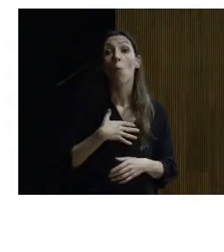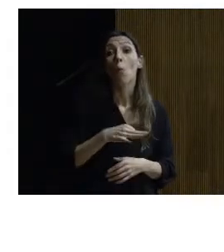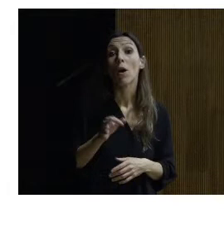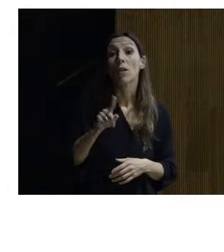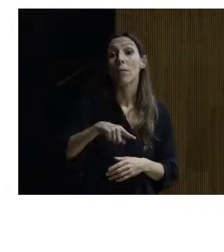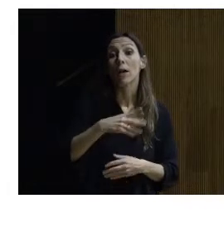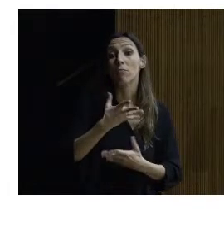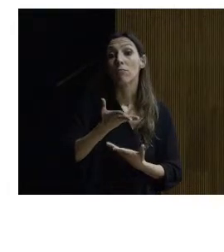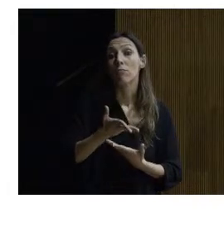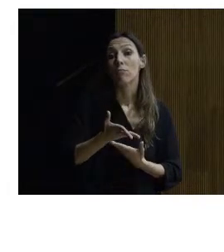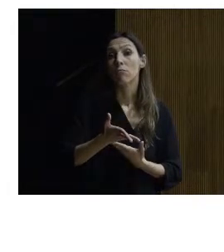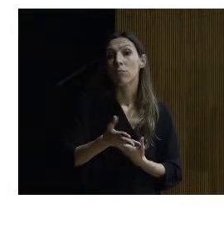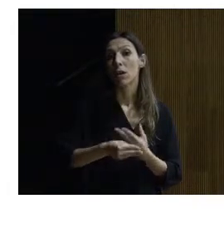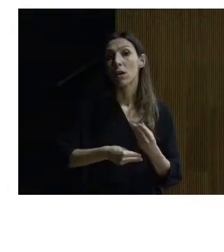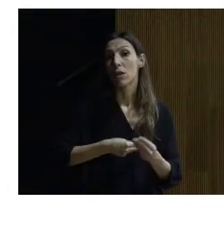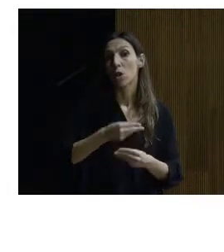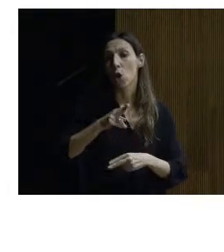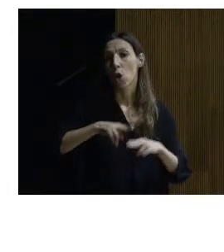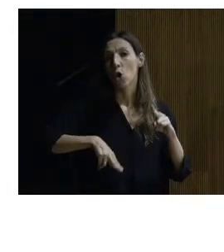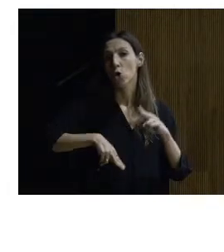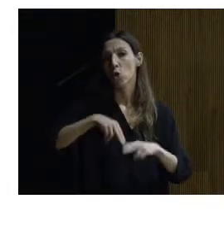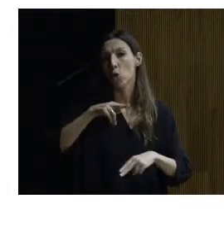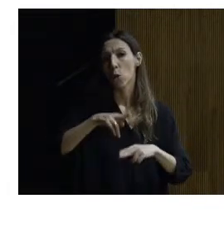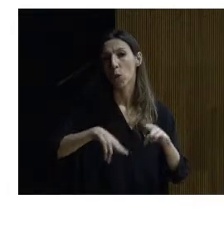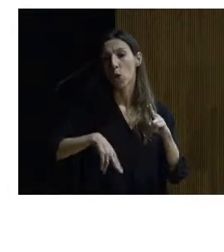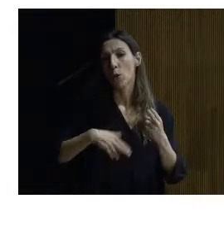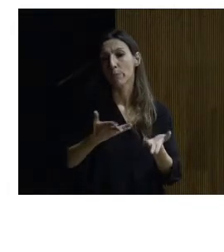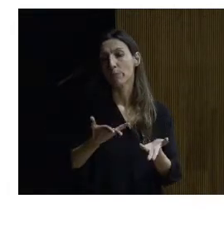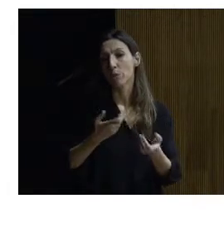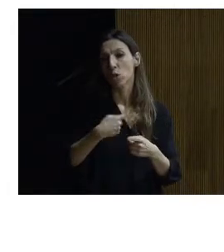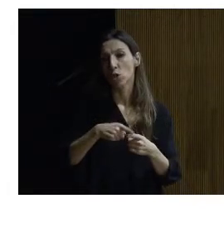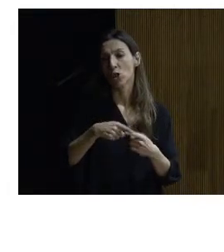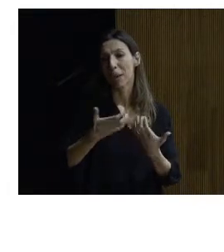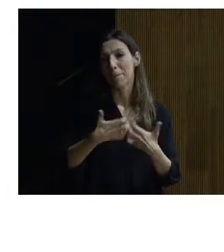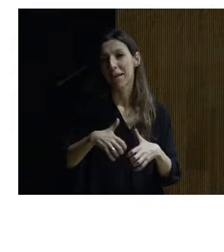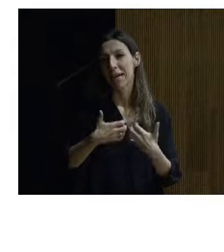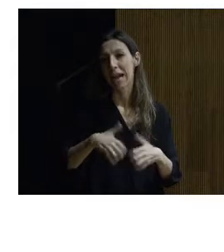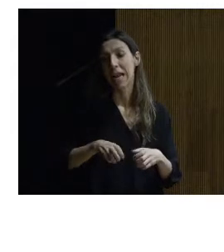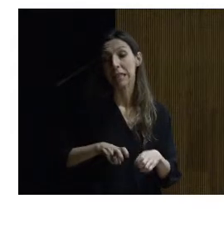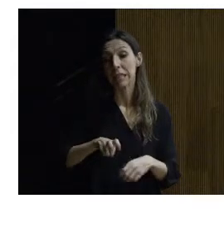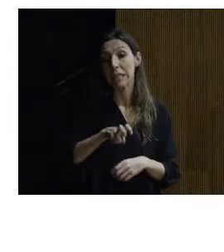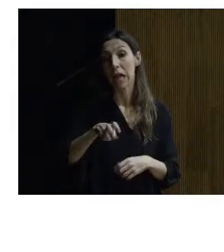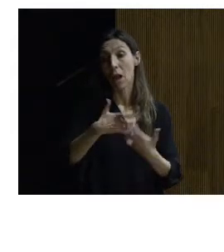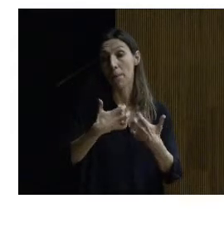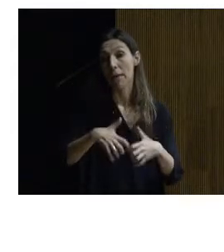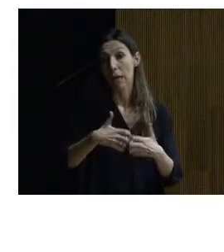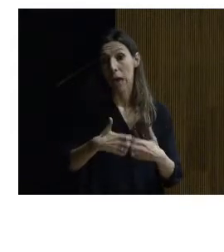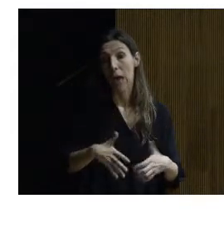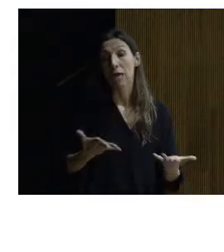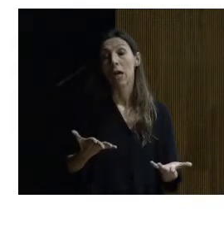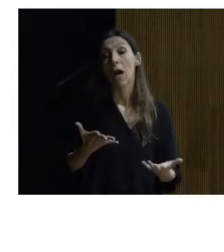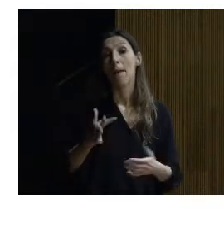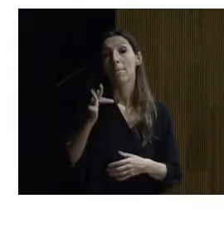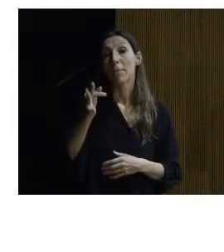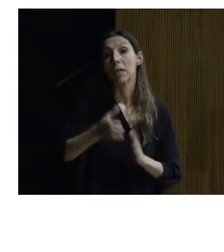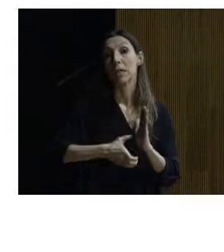producir mediante la construcción de en este caso unos elementos mecánicos combinación de escaleras mecánicas y y